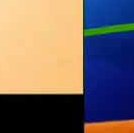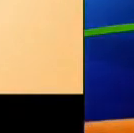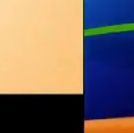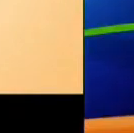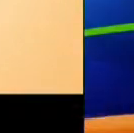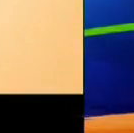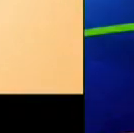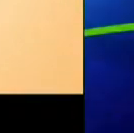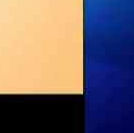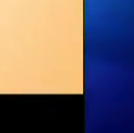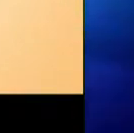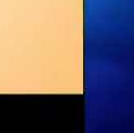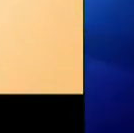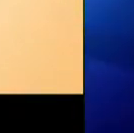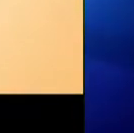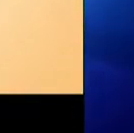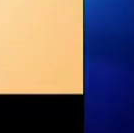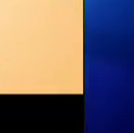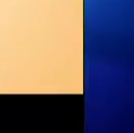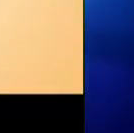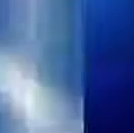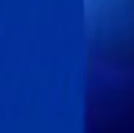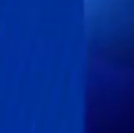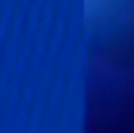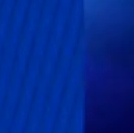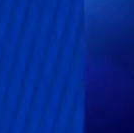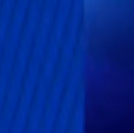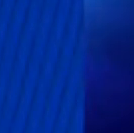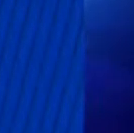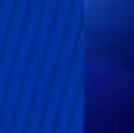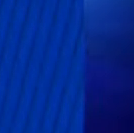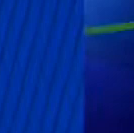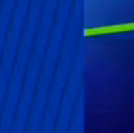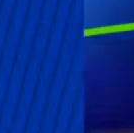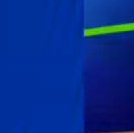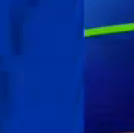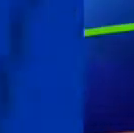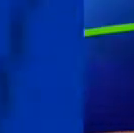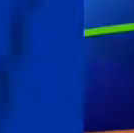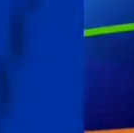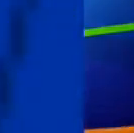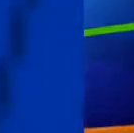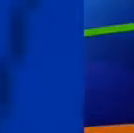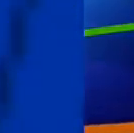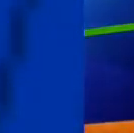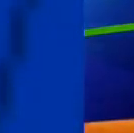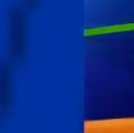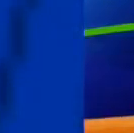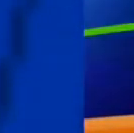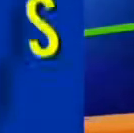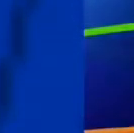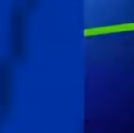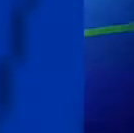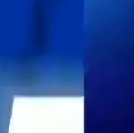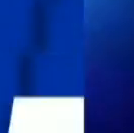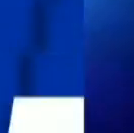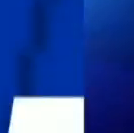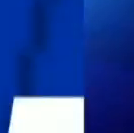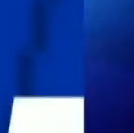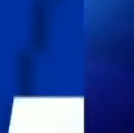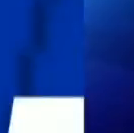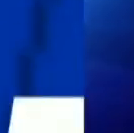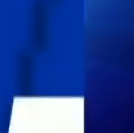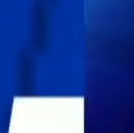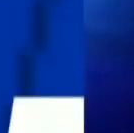objetivos institucionales. La eficacia administrativa invoca a los servidores públicos a